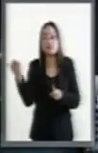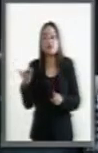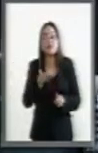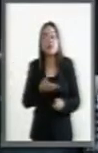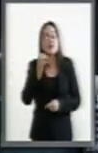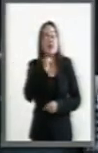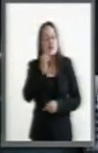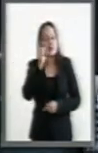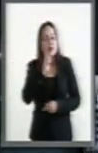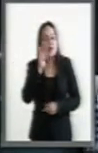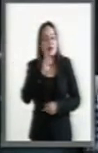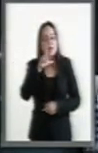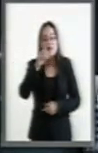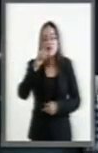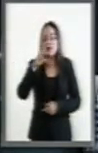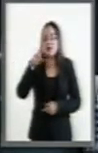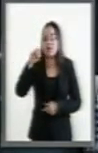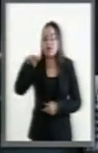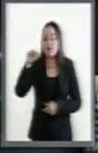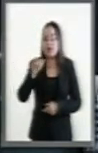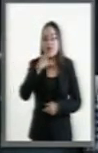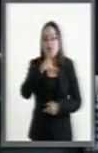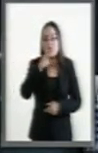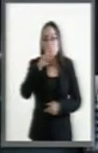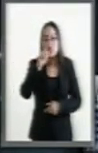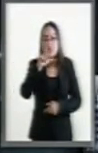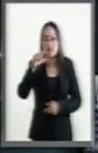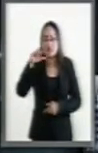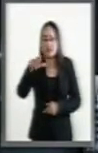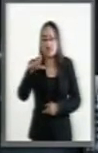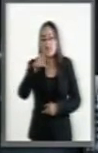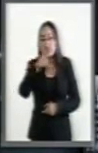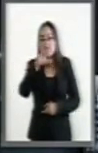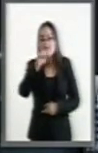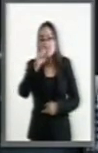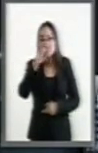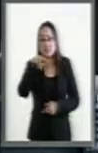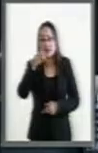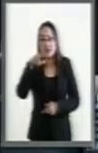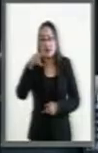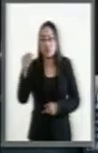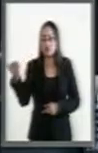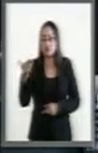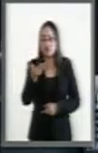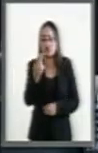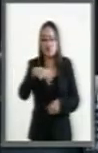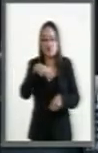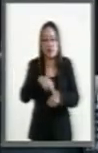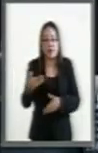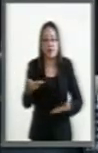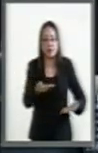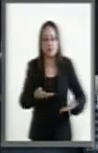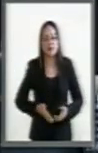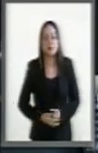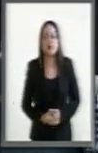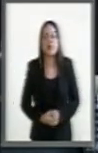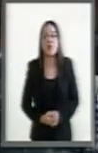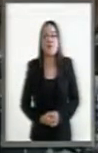la senadora Lorena Cuellar Cisneros. En uso de la tribuna, la senadora Cuellar.